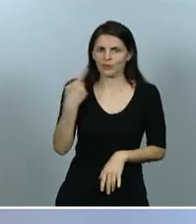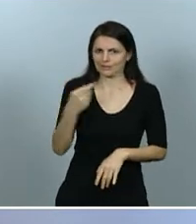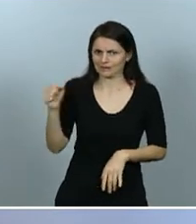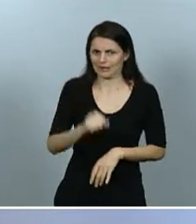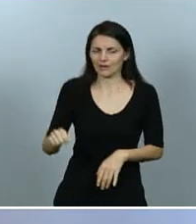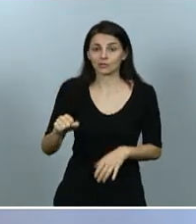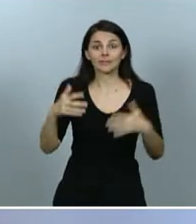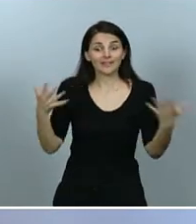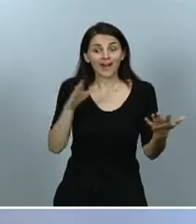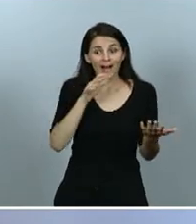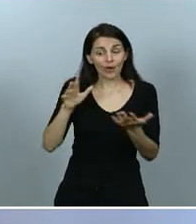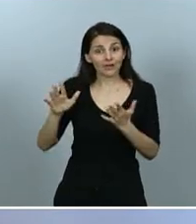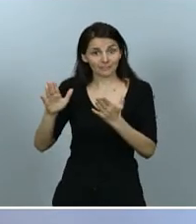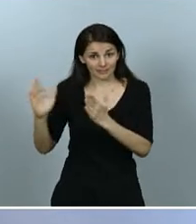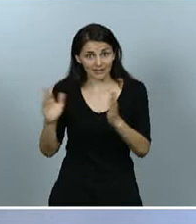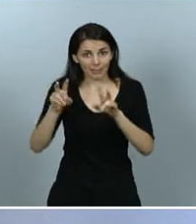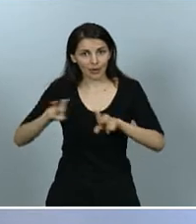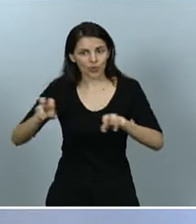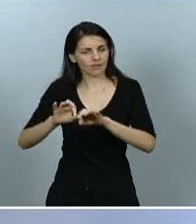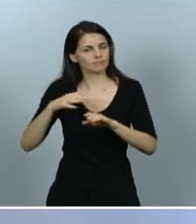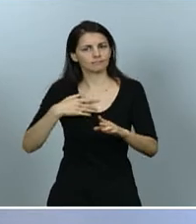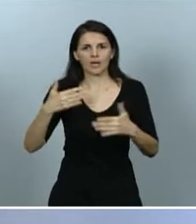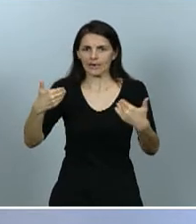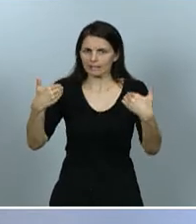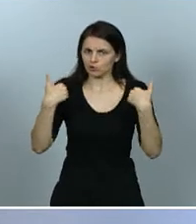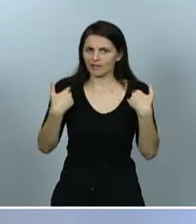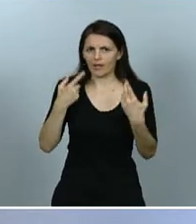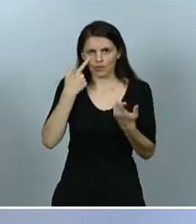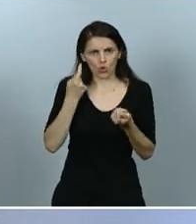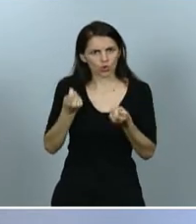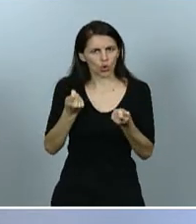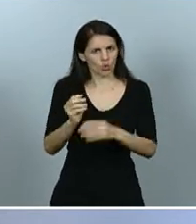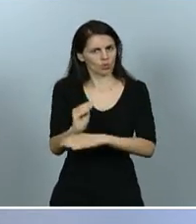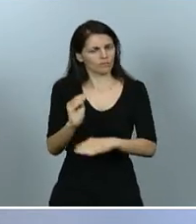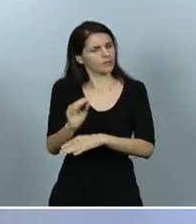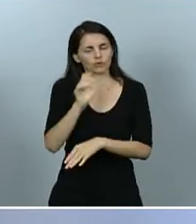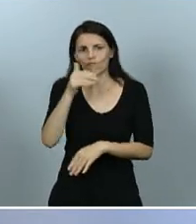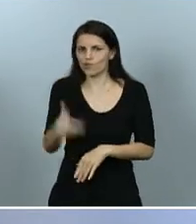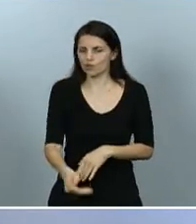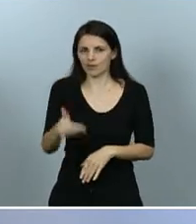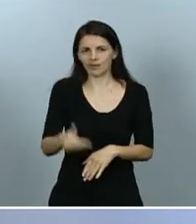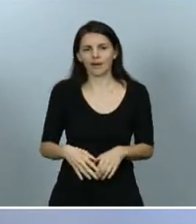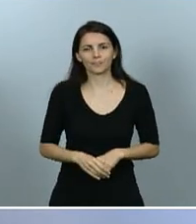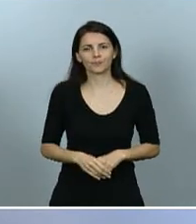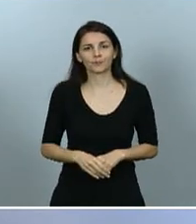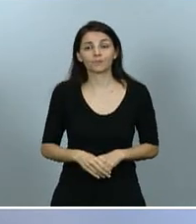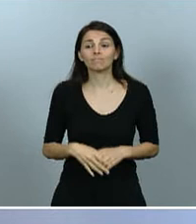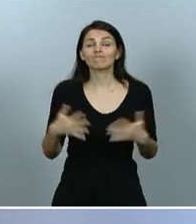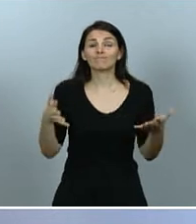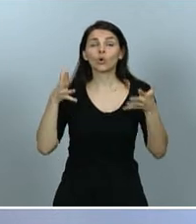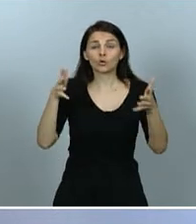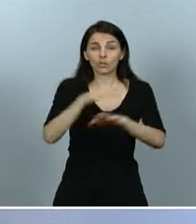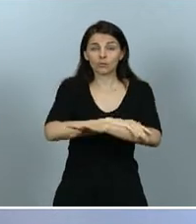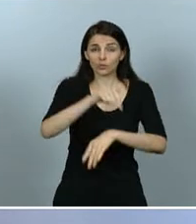responsabilidad individual son elementos centrales. Justamente, y paso a la segunda consideración, el Consejo de Ministros ha aprobado hoy un real